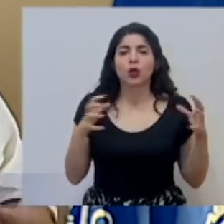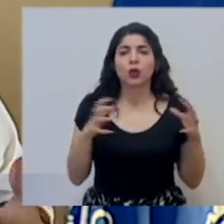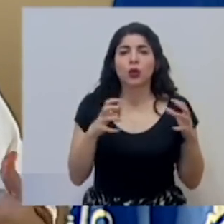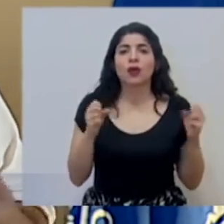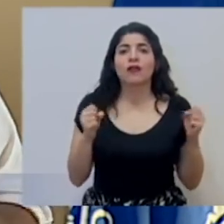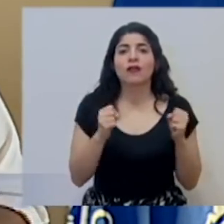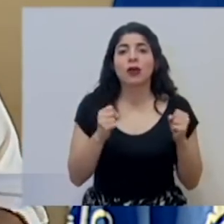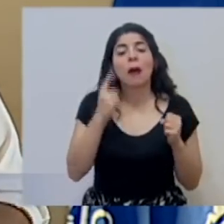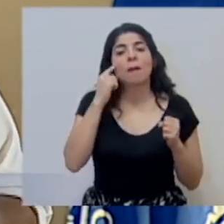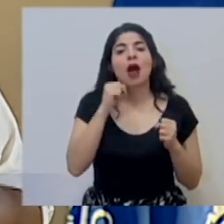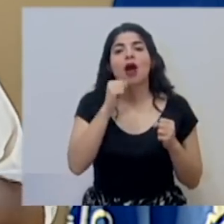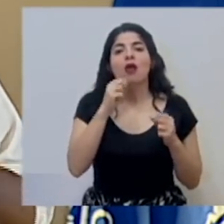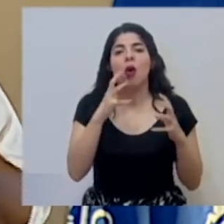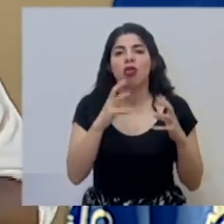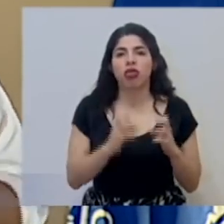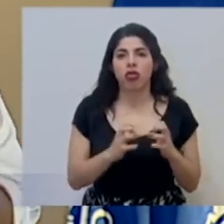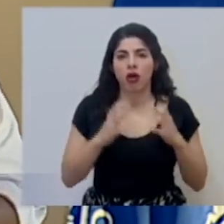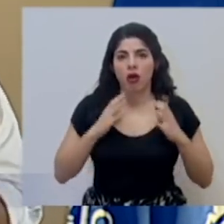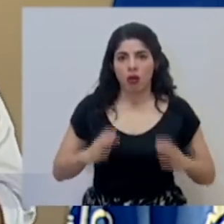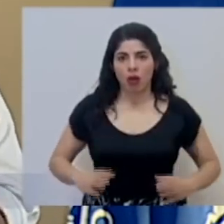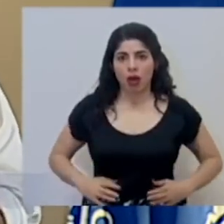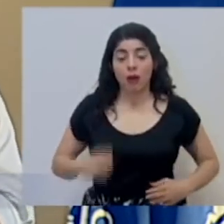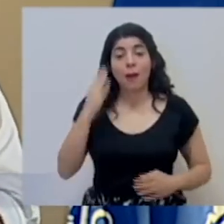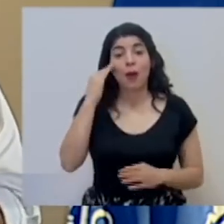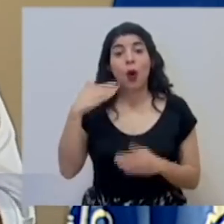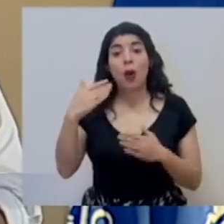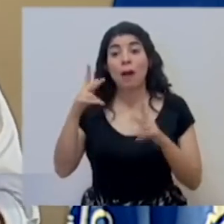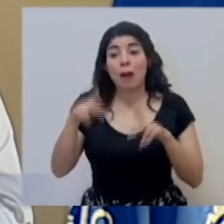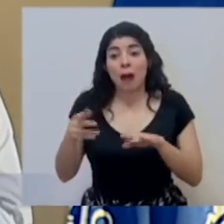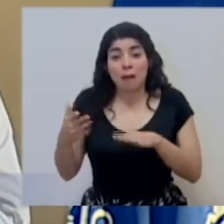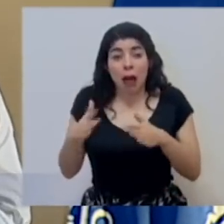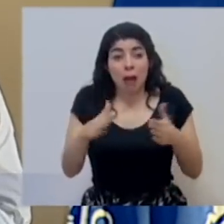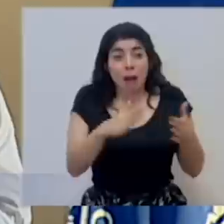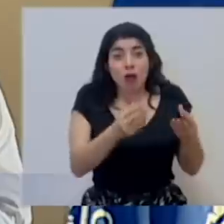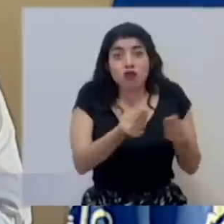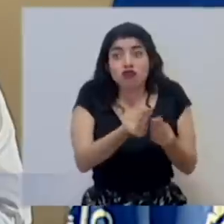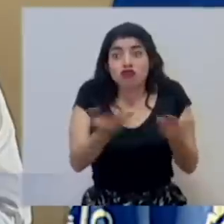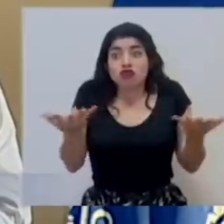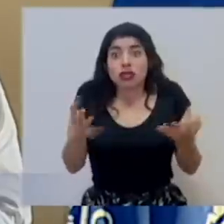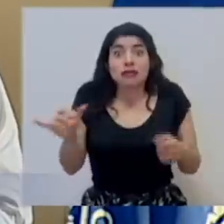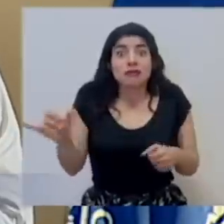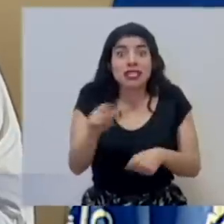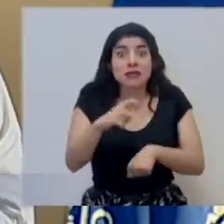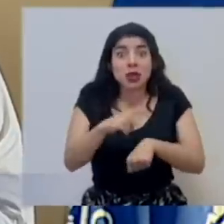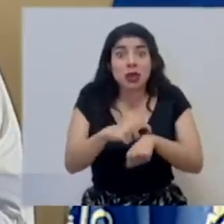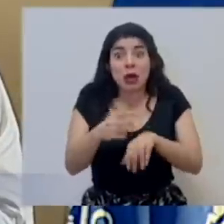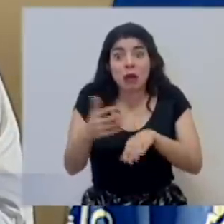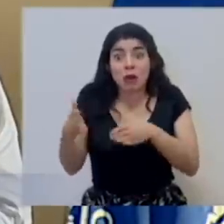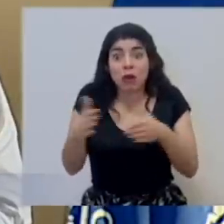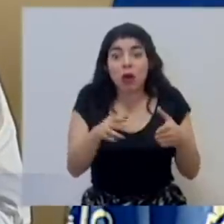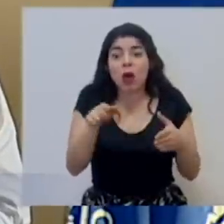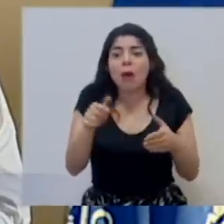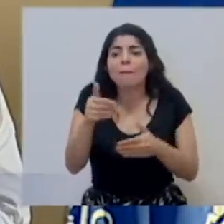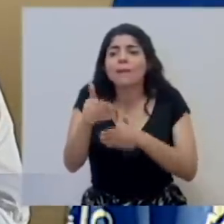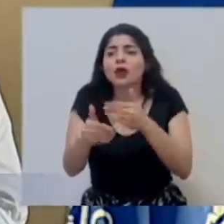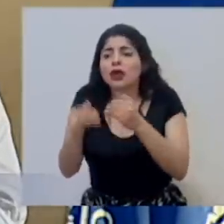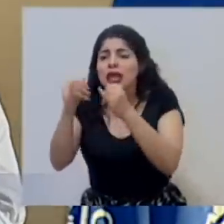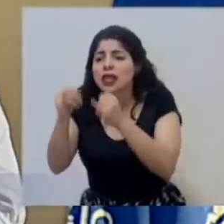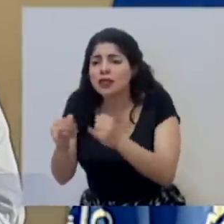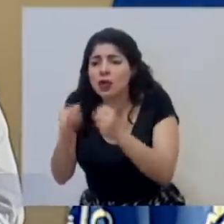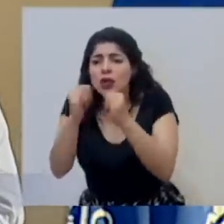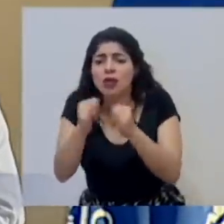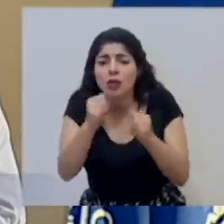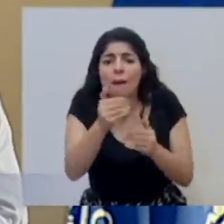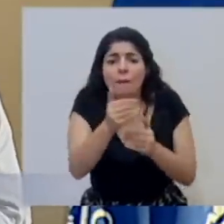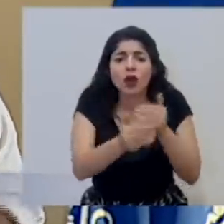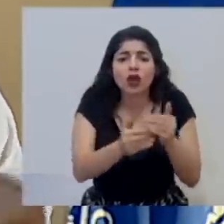que evita su degradación. Porque cuando comienzan a fallecer tantas personas al mismo tiempo, todos los procesos funerarios